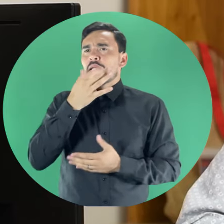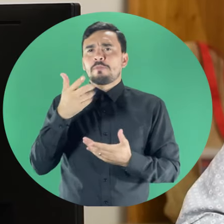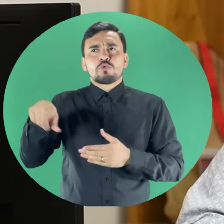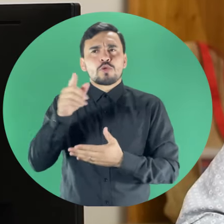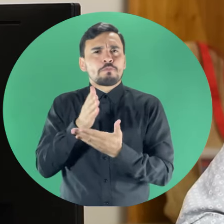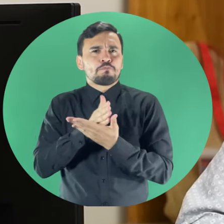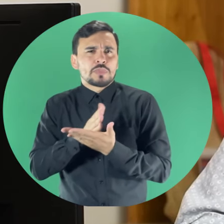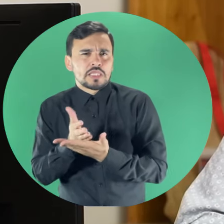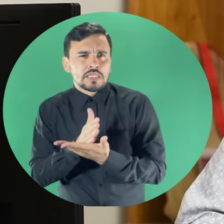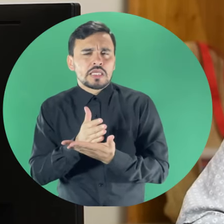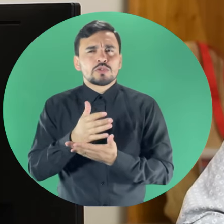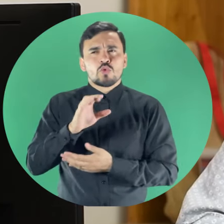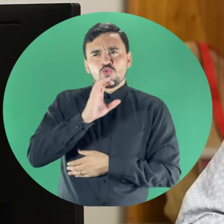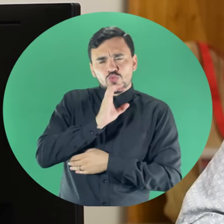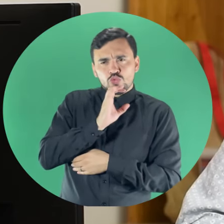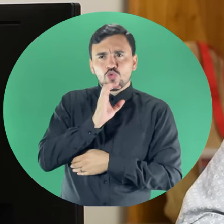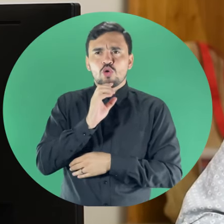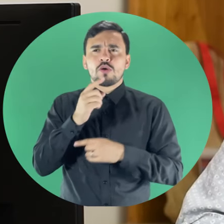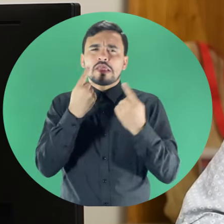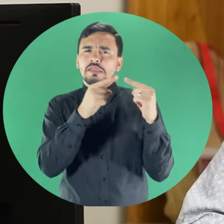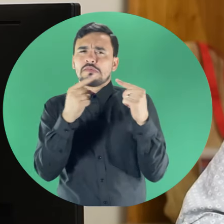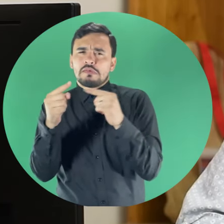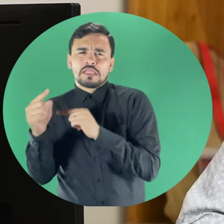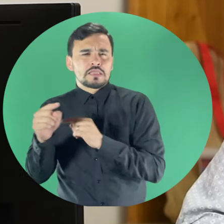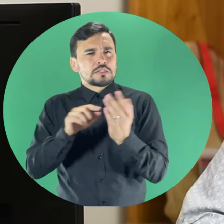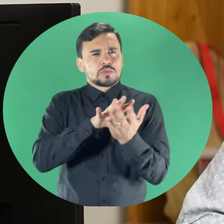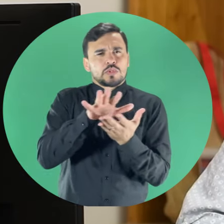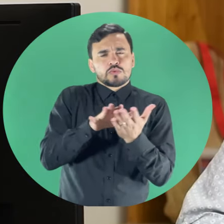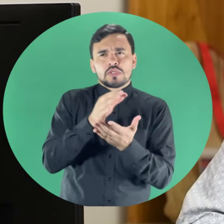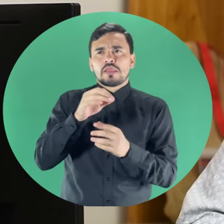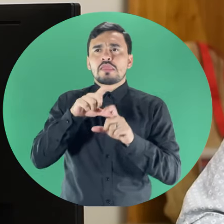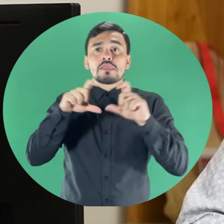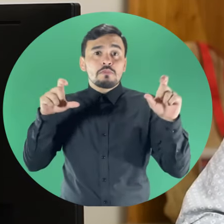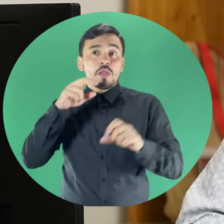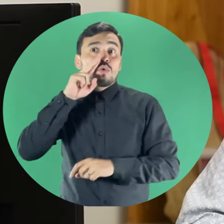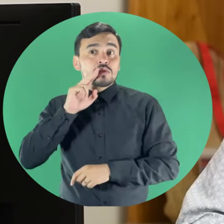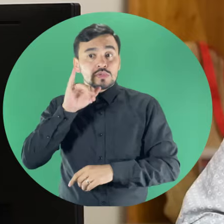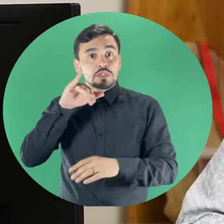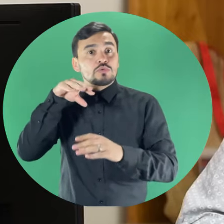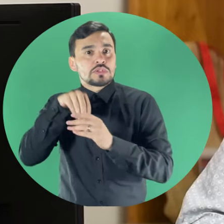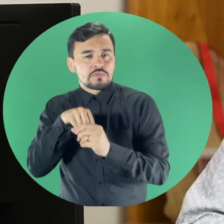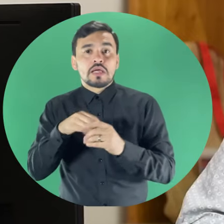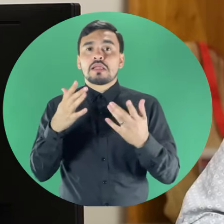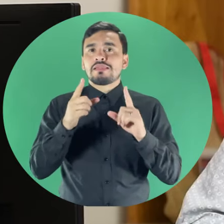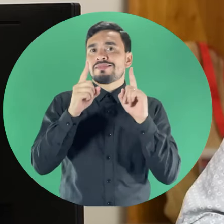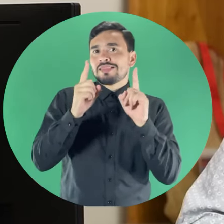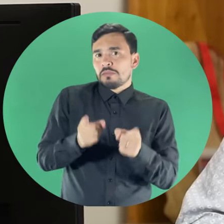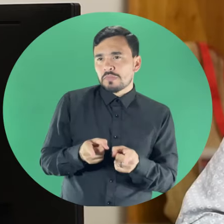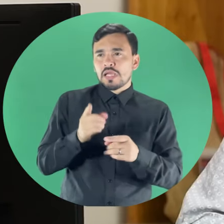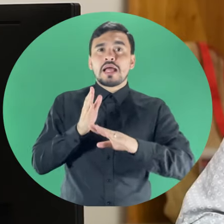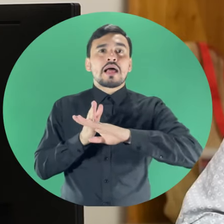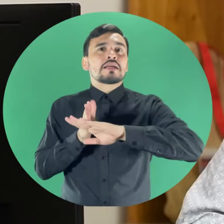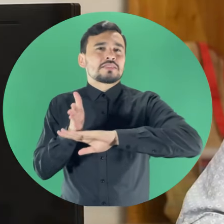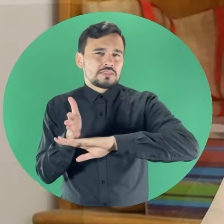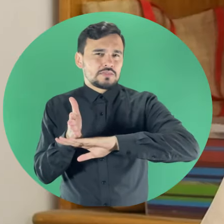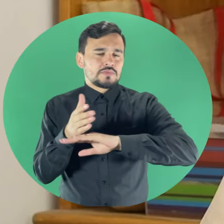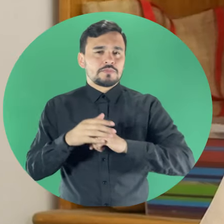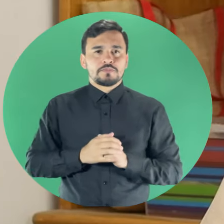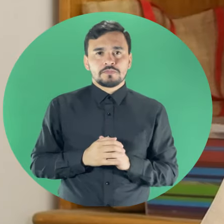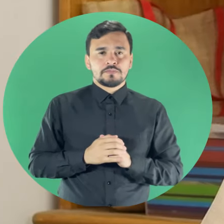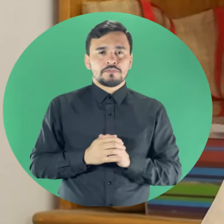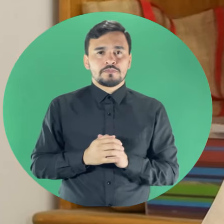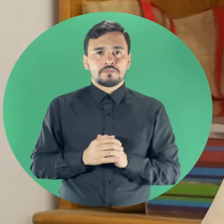mediación entre distintos aspectos, la parte de educación inclusiva y sobre todo lo que es la parte de accesibilidad.